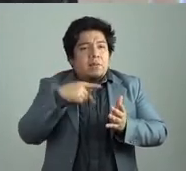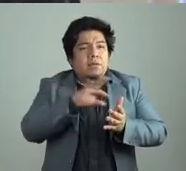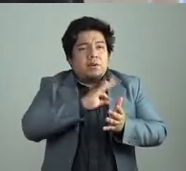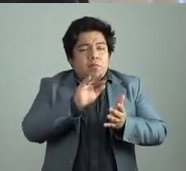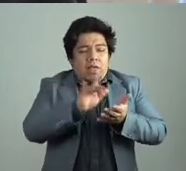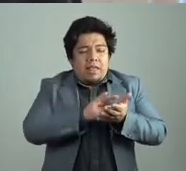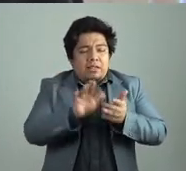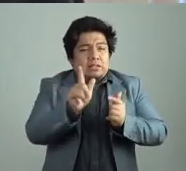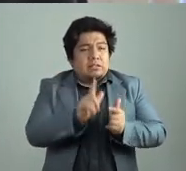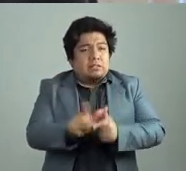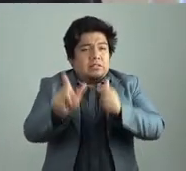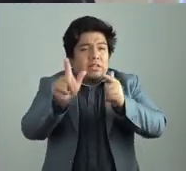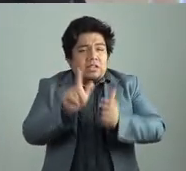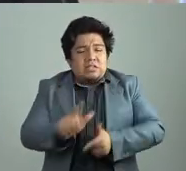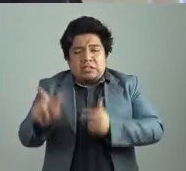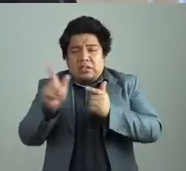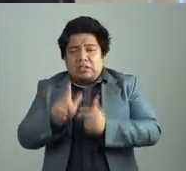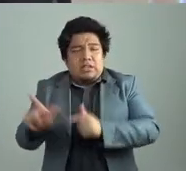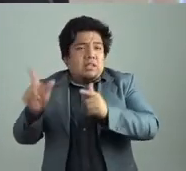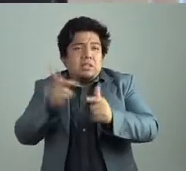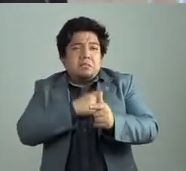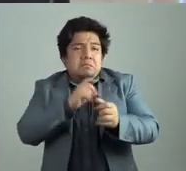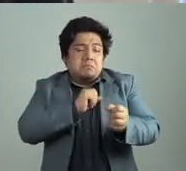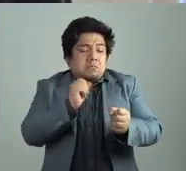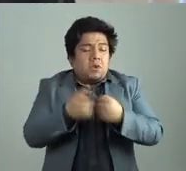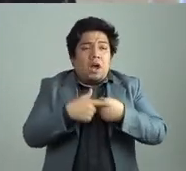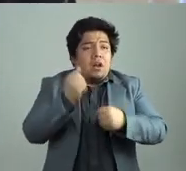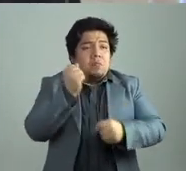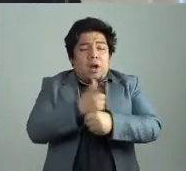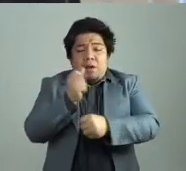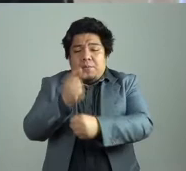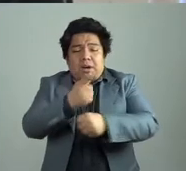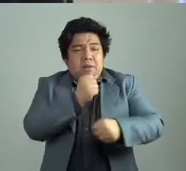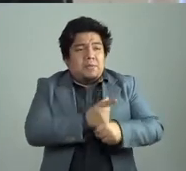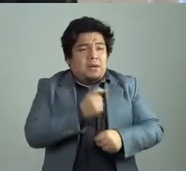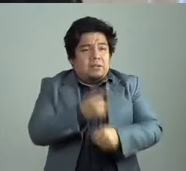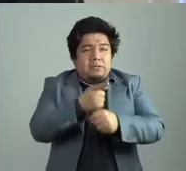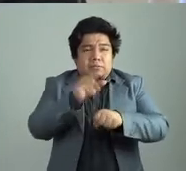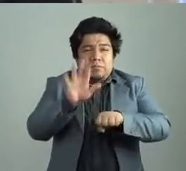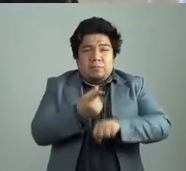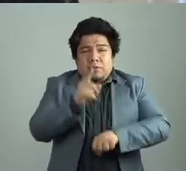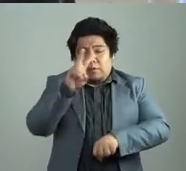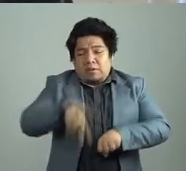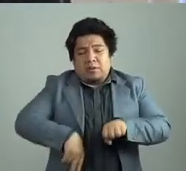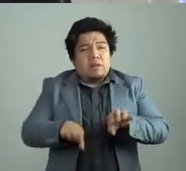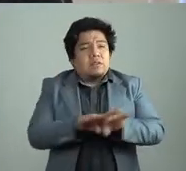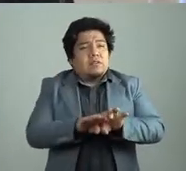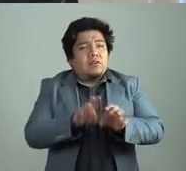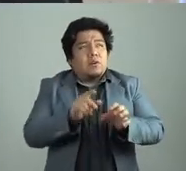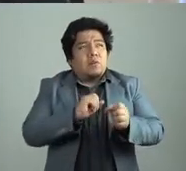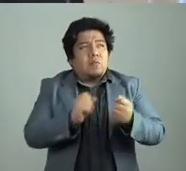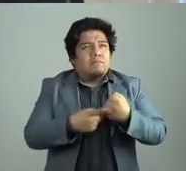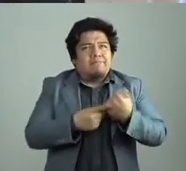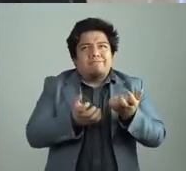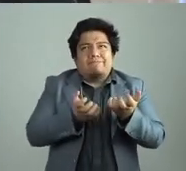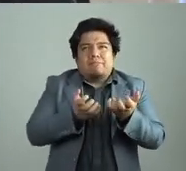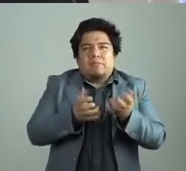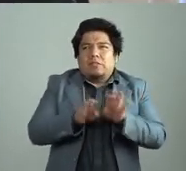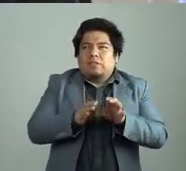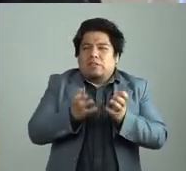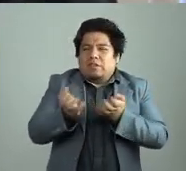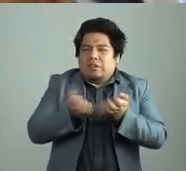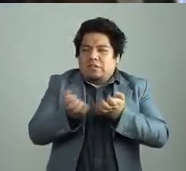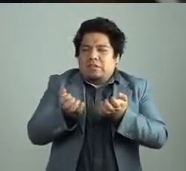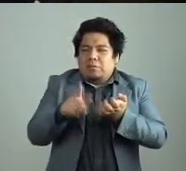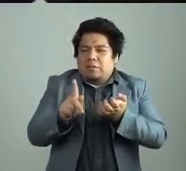Para poder continuar, para encontrar algo, porque pues en realidad es un ejercicio absurdo, es un ejercicio que no creo que lleve a ninguna parte, ¿no?